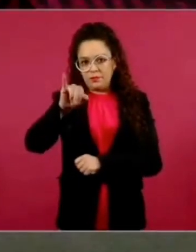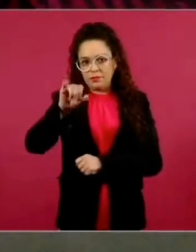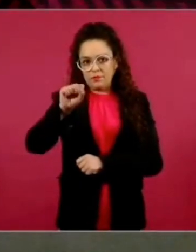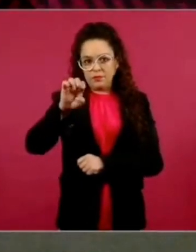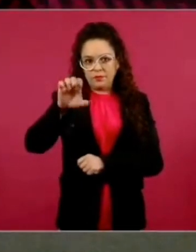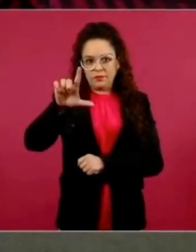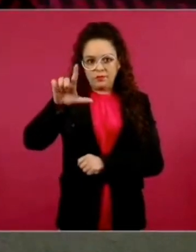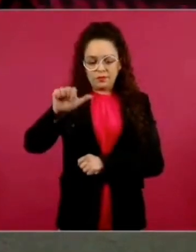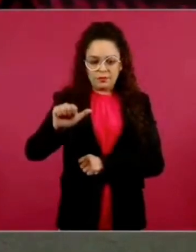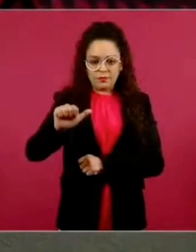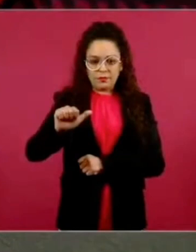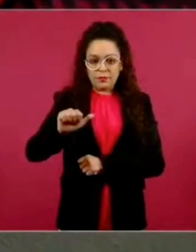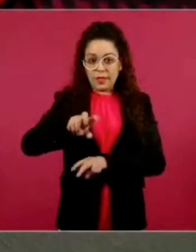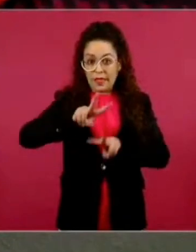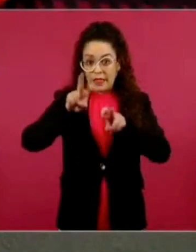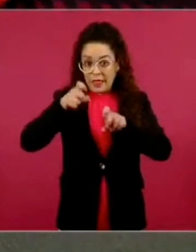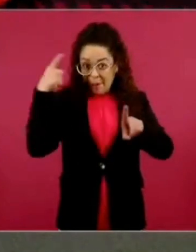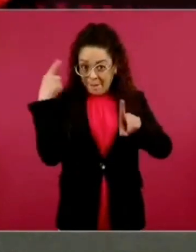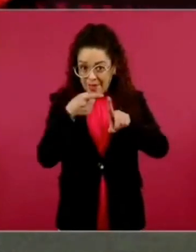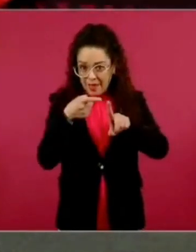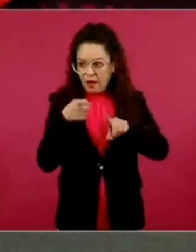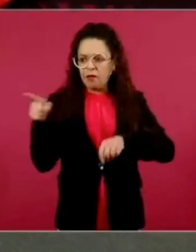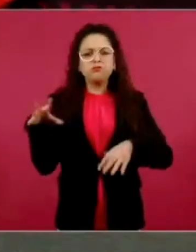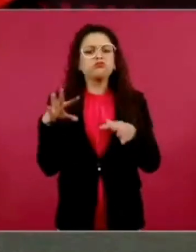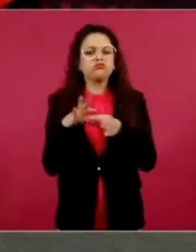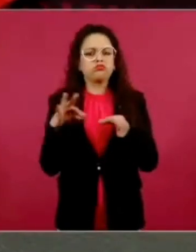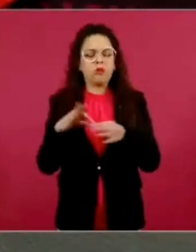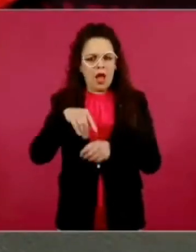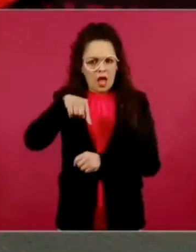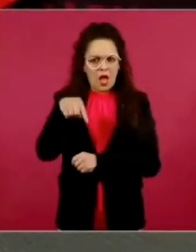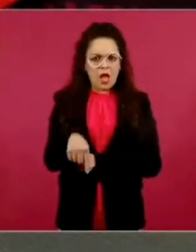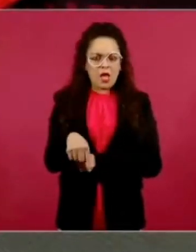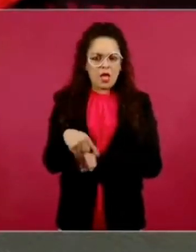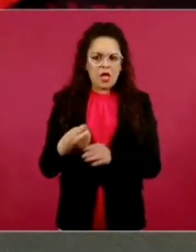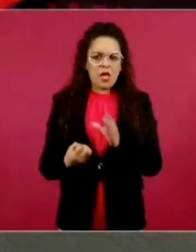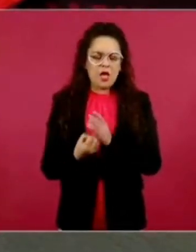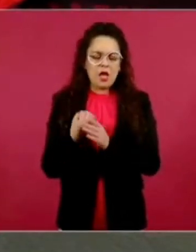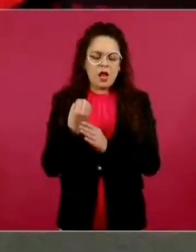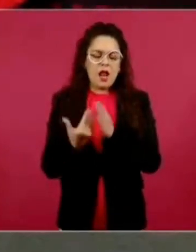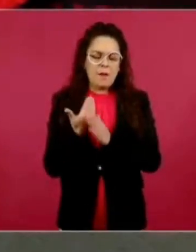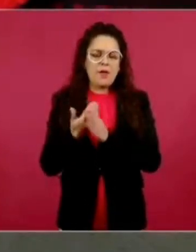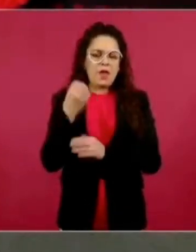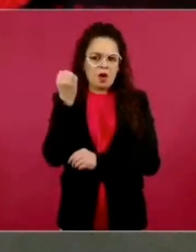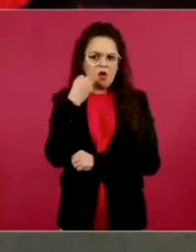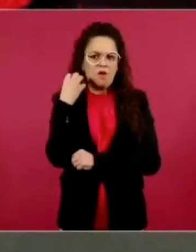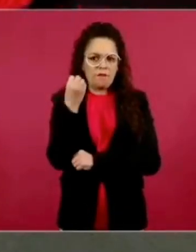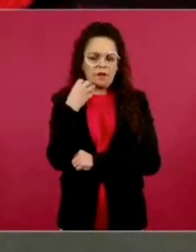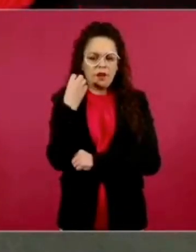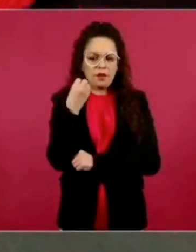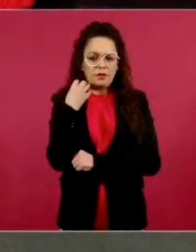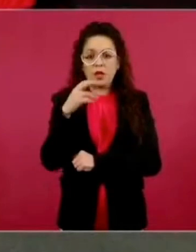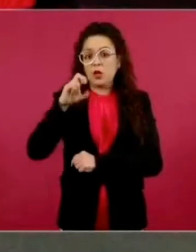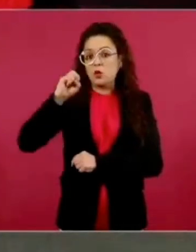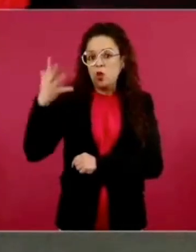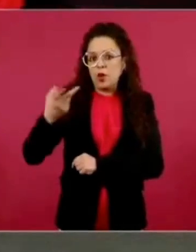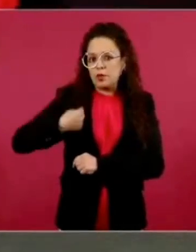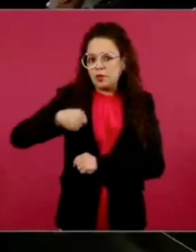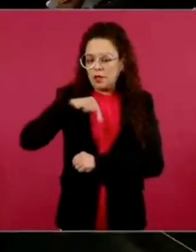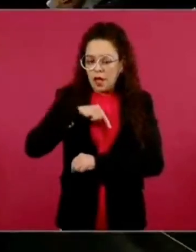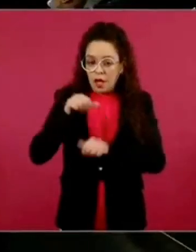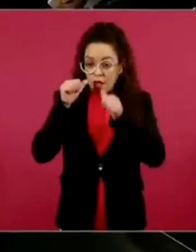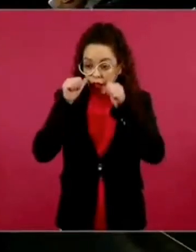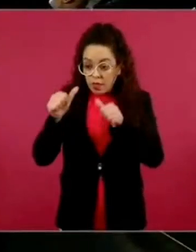que trate este tema, aunque nosotros diariamente lo atendemos